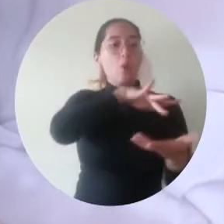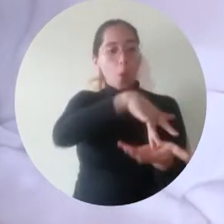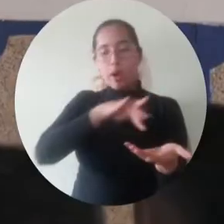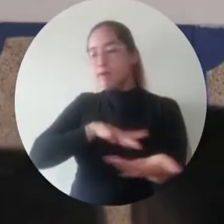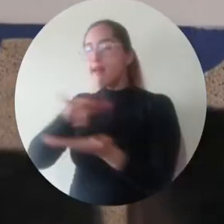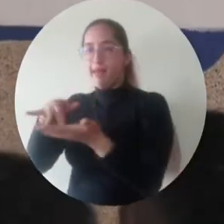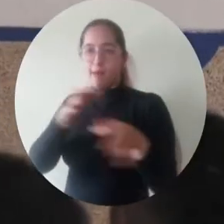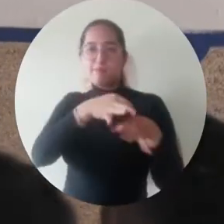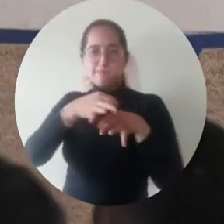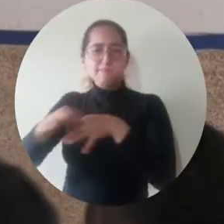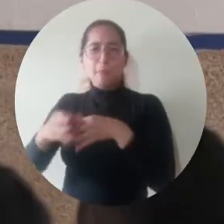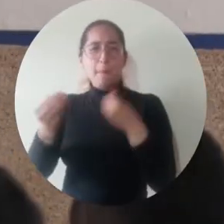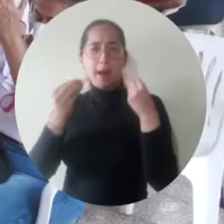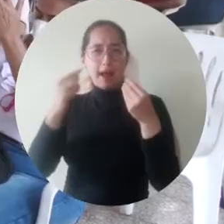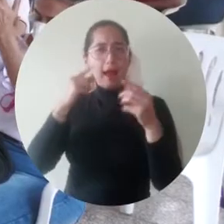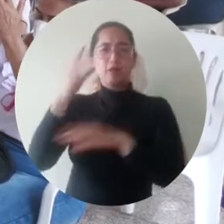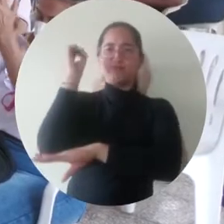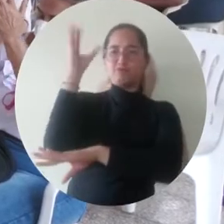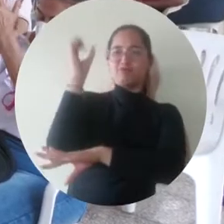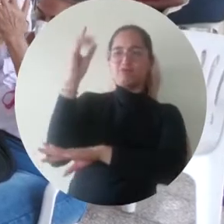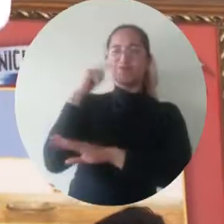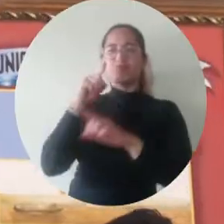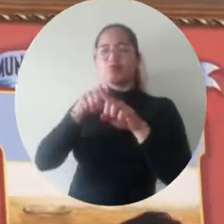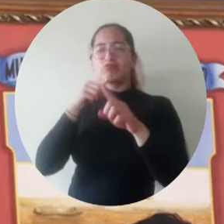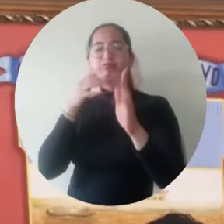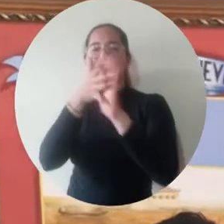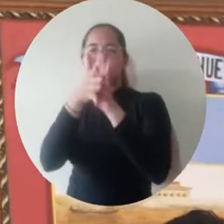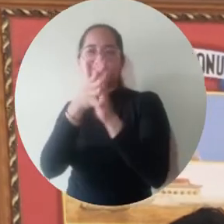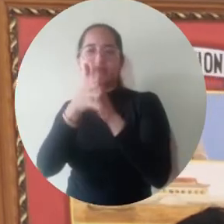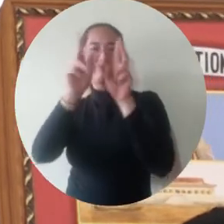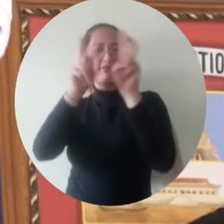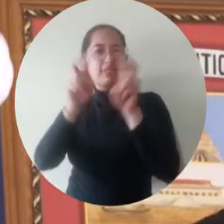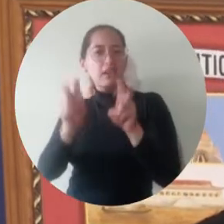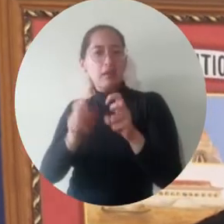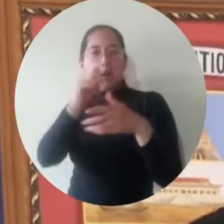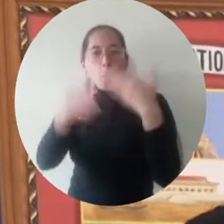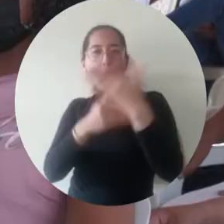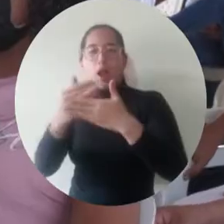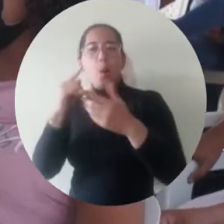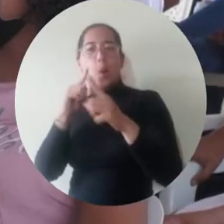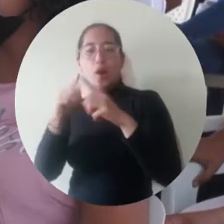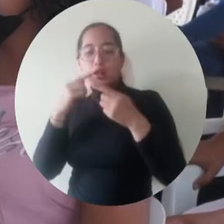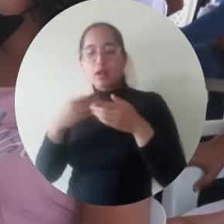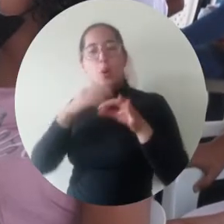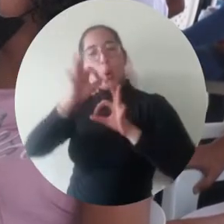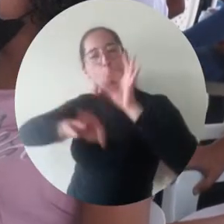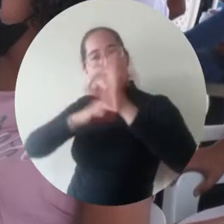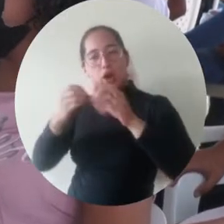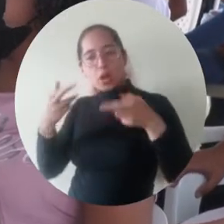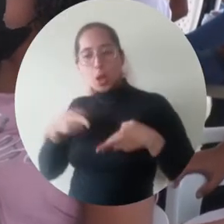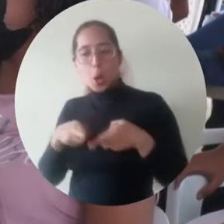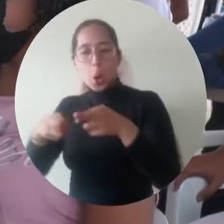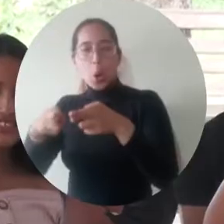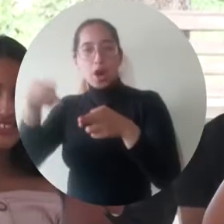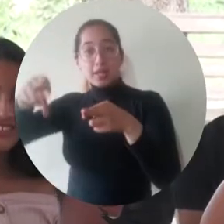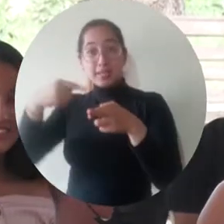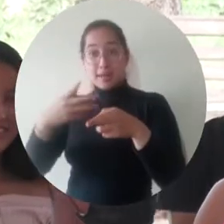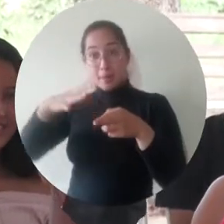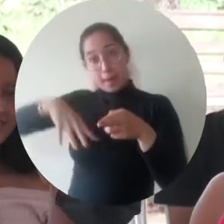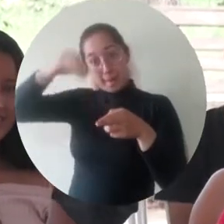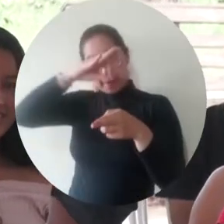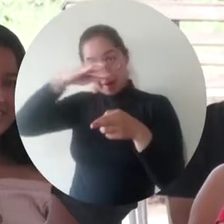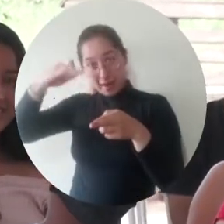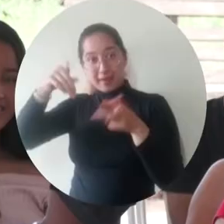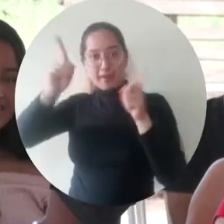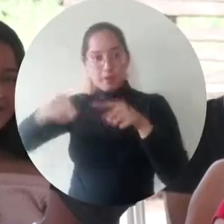activamente con docentes e investigadores de la alma mater y actores aliados que, en cada oportunidad, han abordado desde diferentes componentes el río